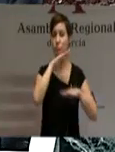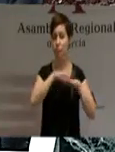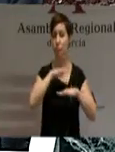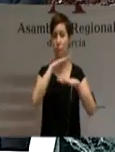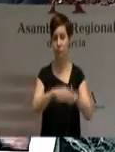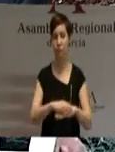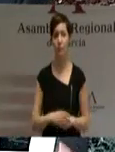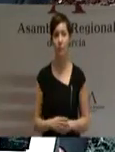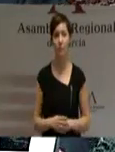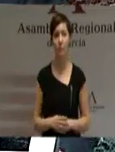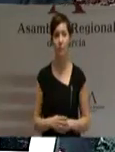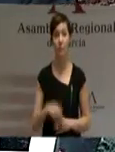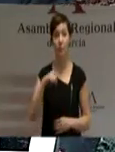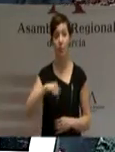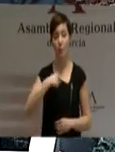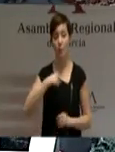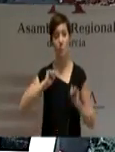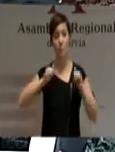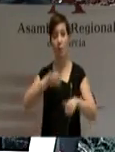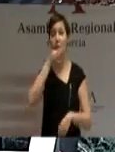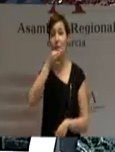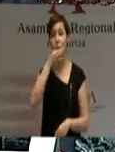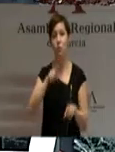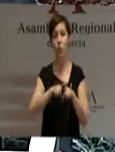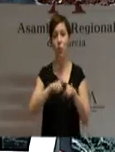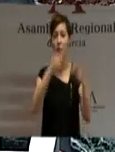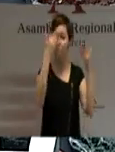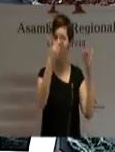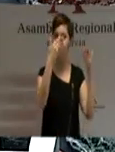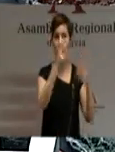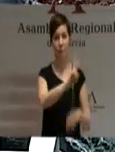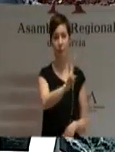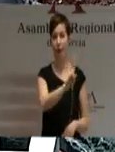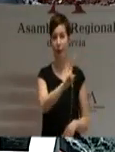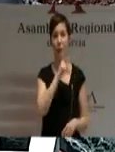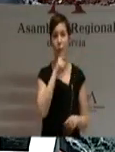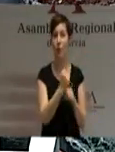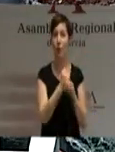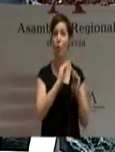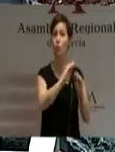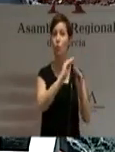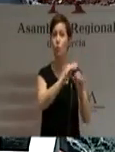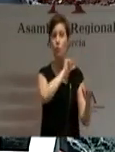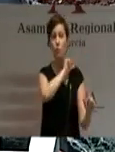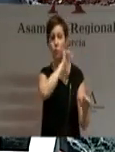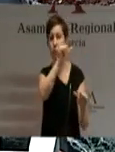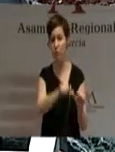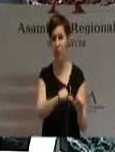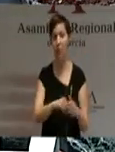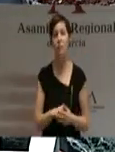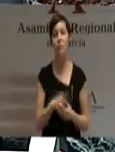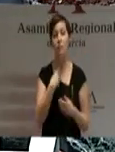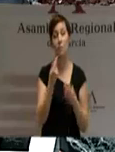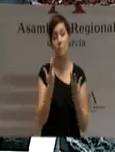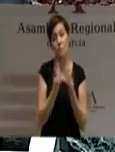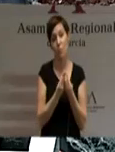Debo iniciar este discurso rindiendo homenaje a su obra y dedicación, expresando, junto a los restantes miembros del